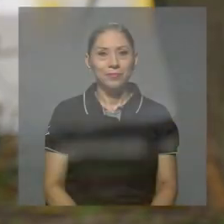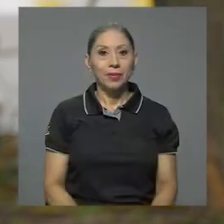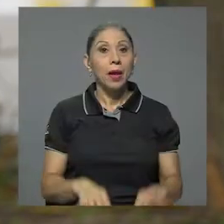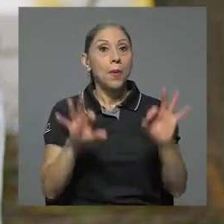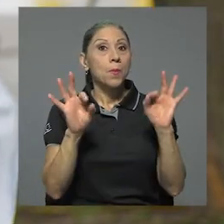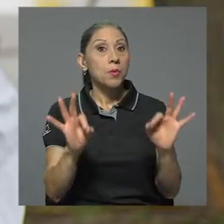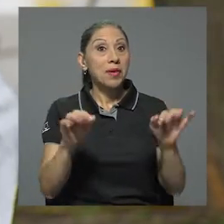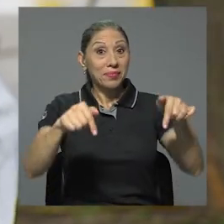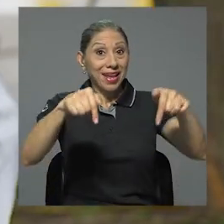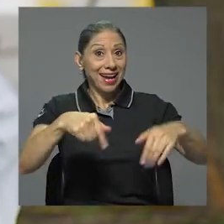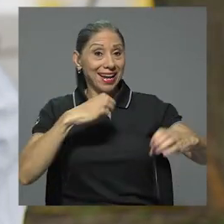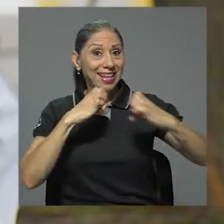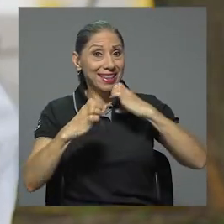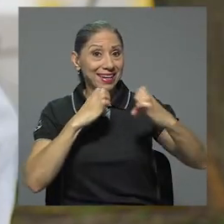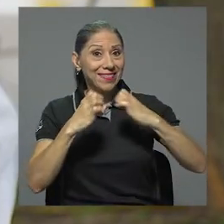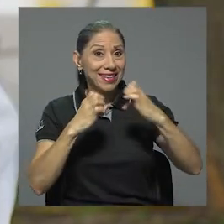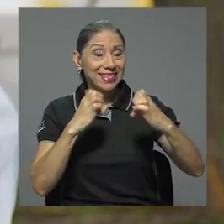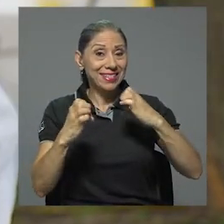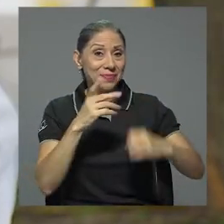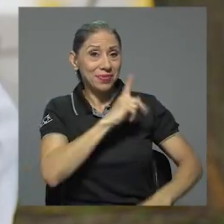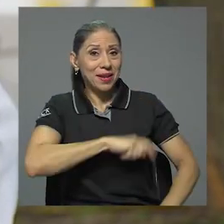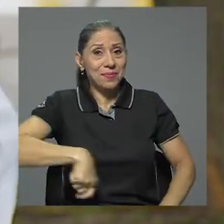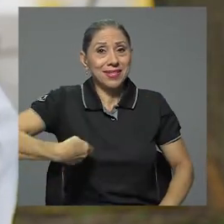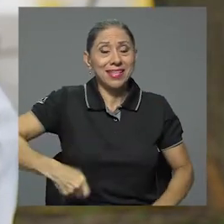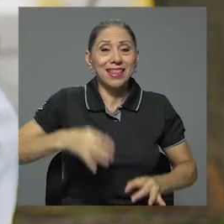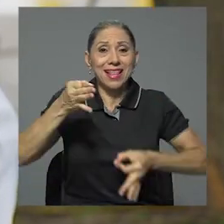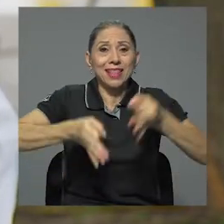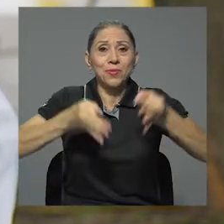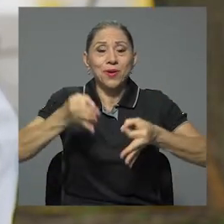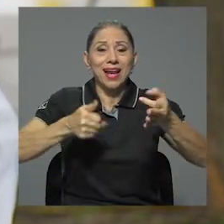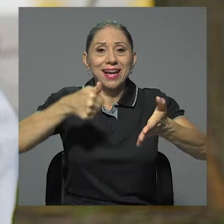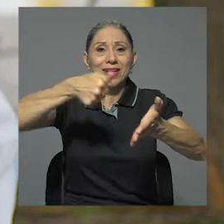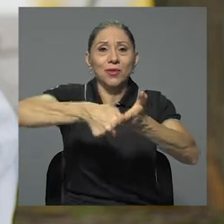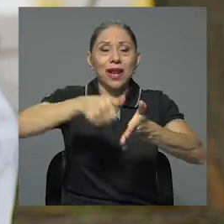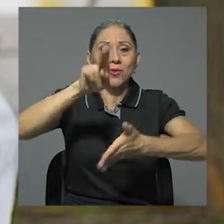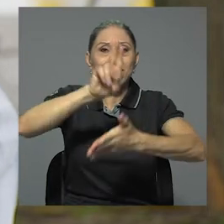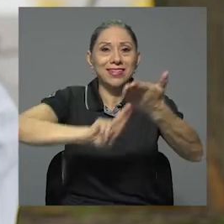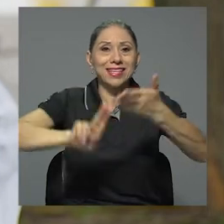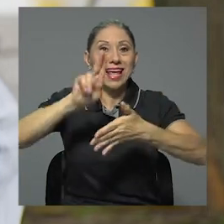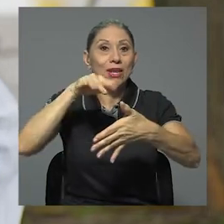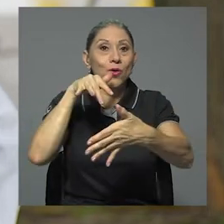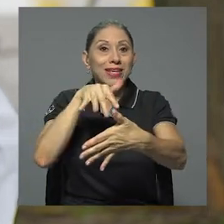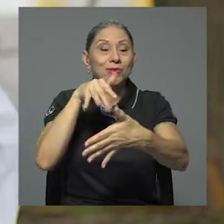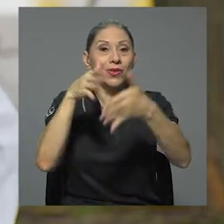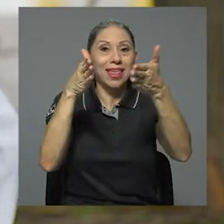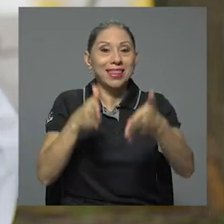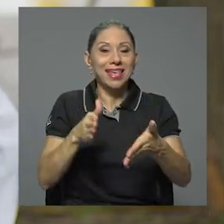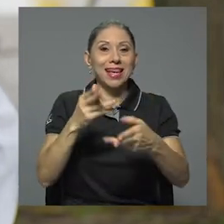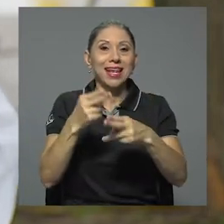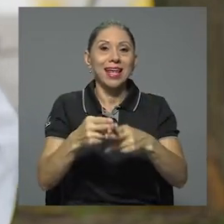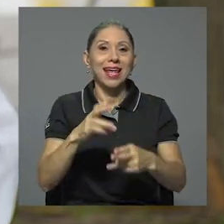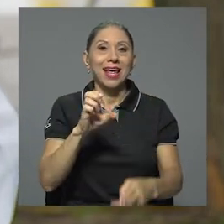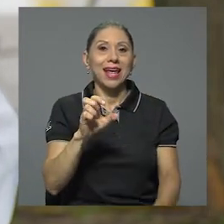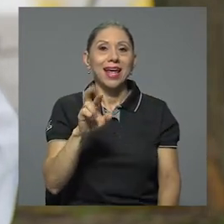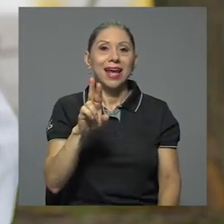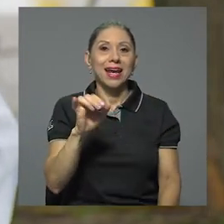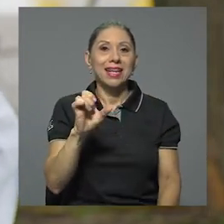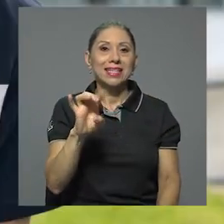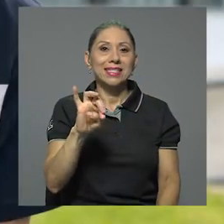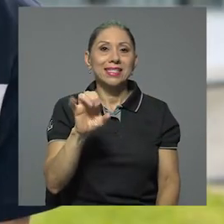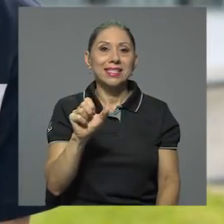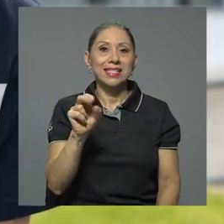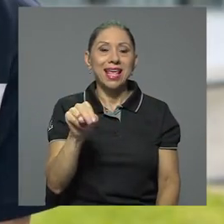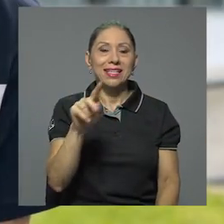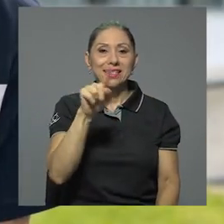Muy bien, hoy nos acompaña en la entrevista de la semana el presidente del Tribunal Electoral Universitario Estudiantil, Cristian Celedón Gamboa.